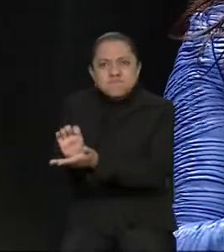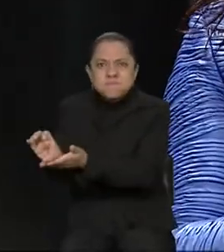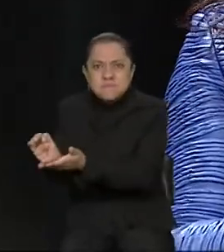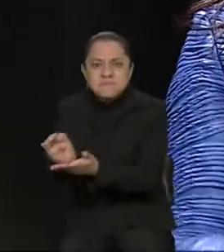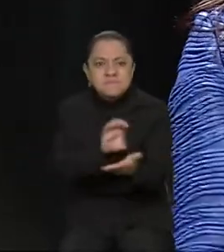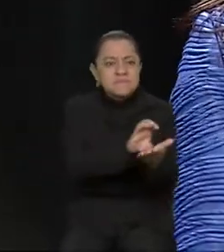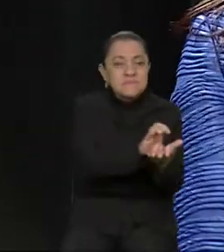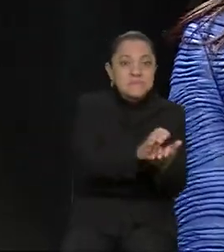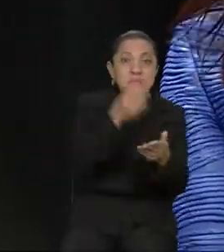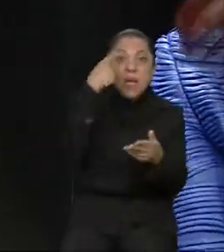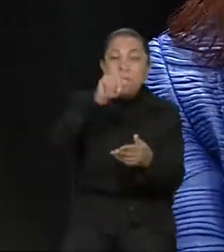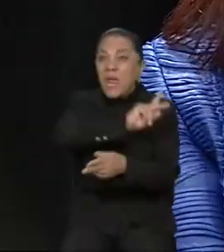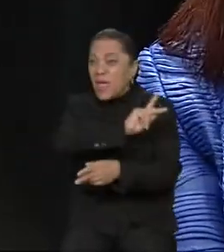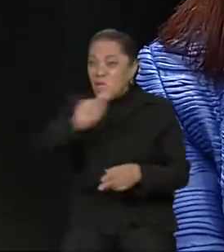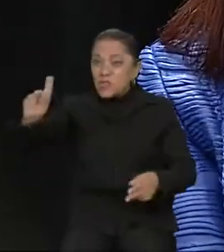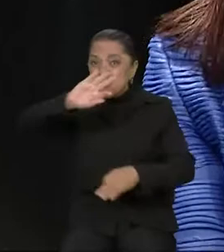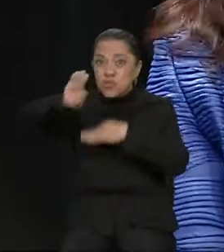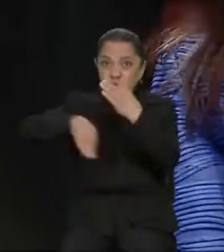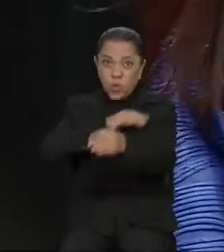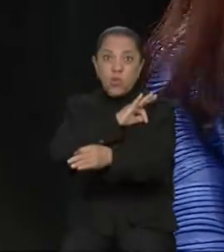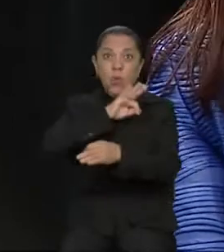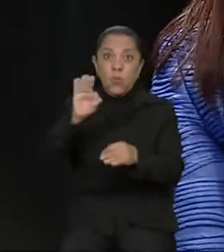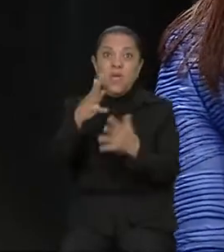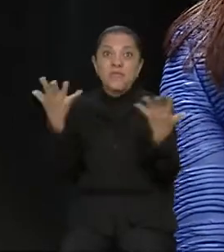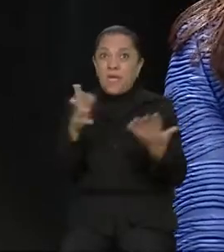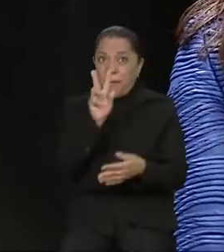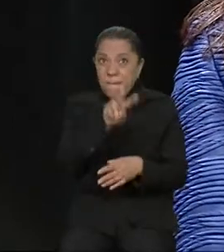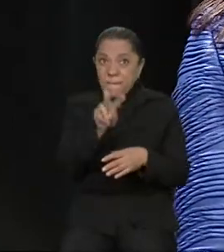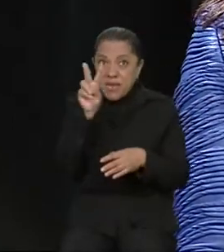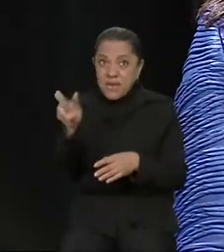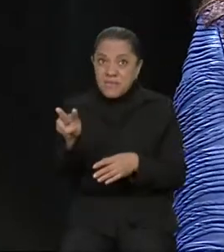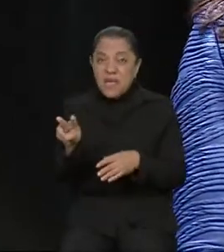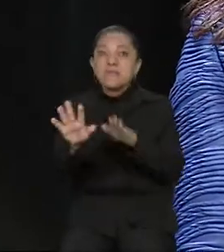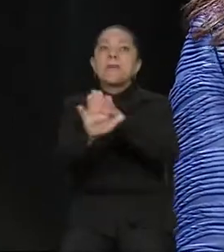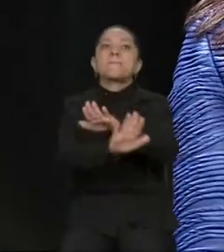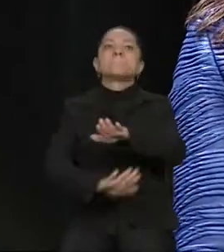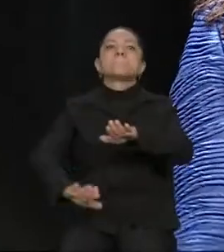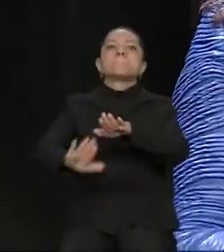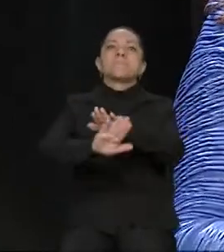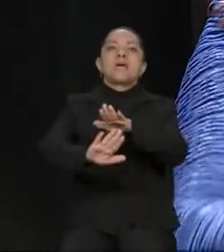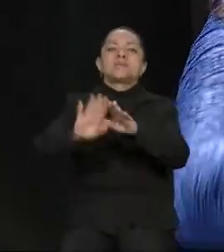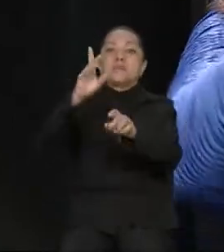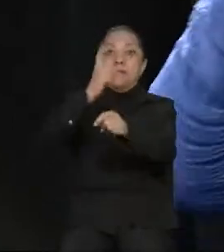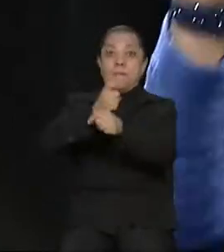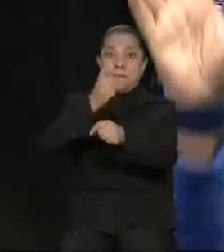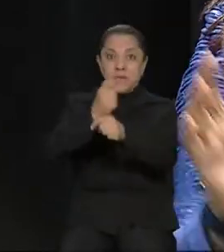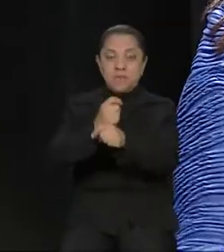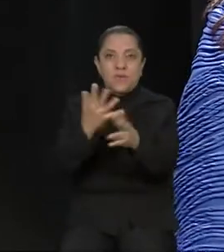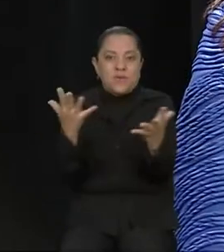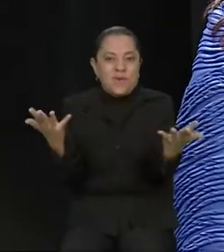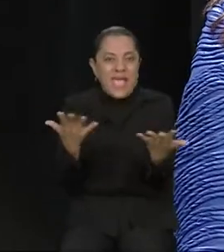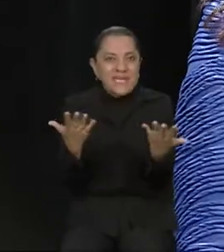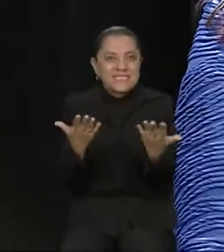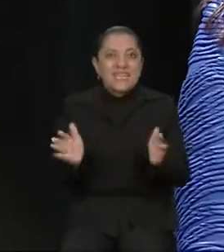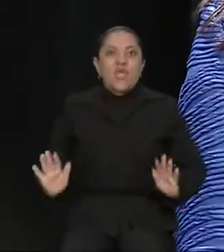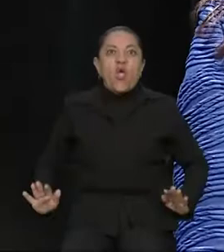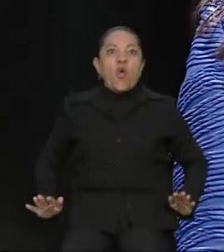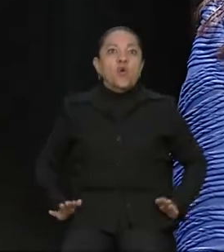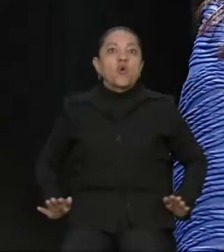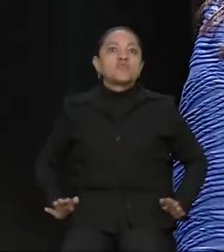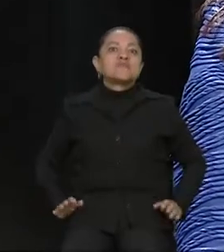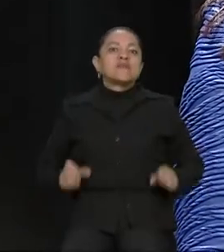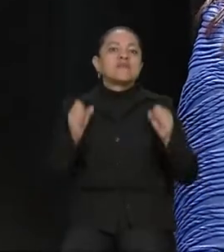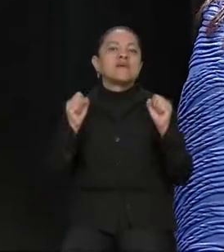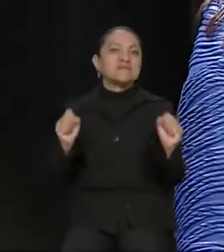que todo esto se pueda hacer realidad, es básico, en primer lugar, generar condiciones de seguridad, de